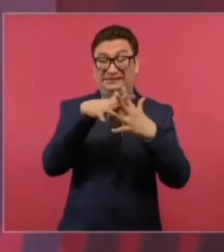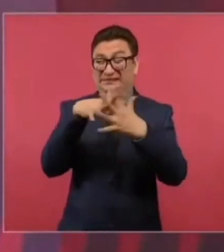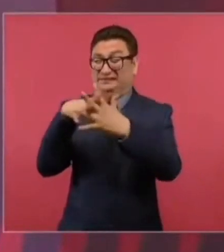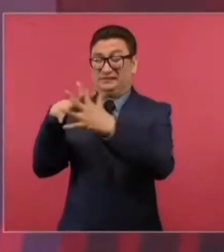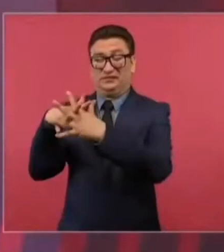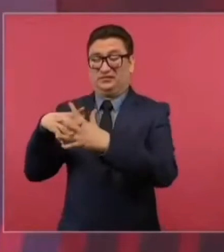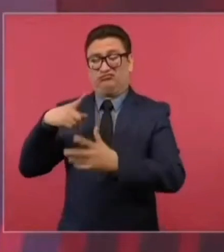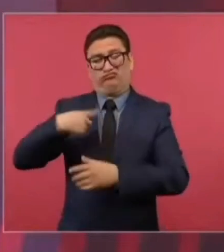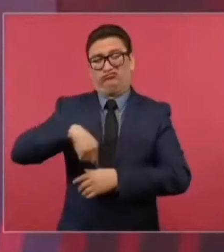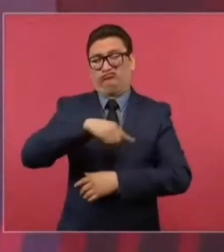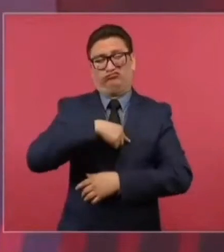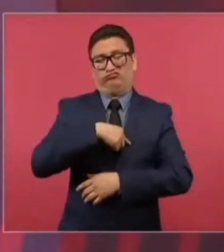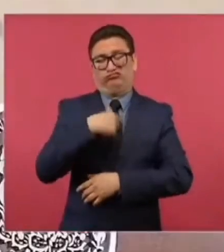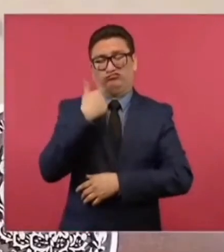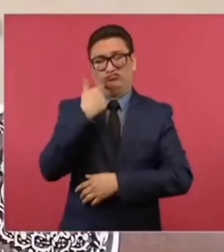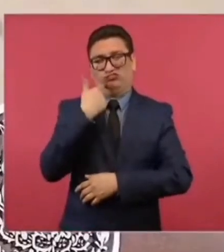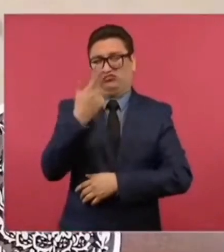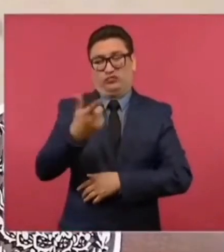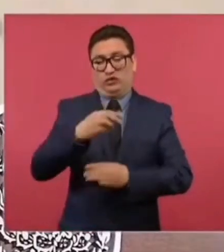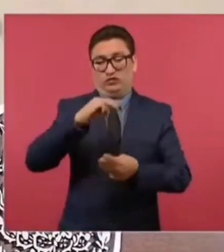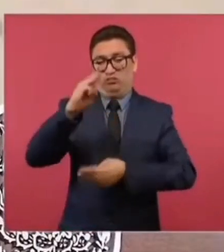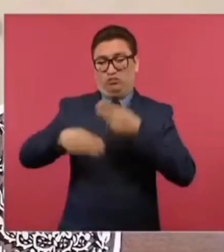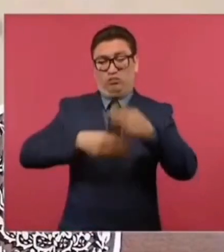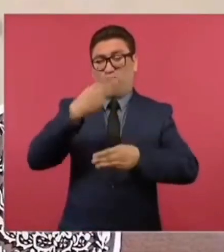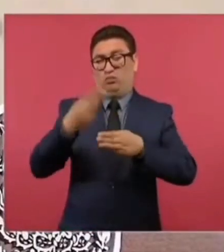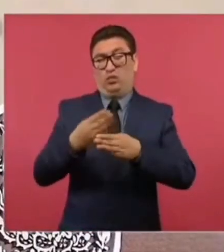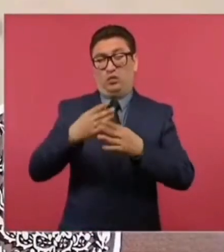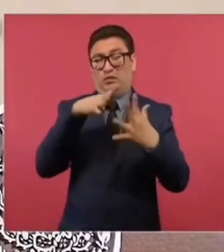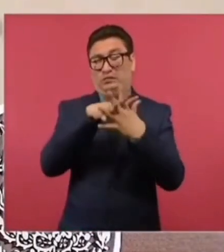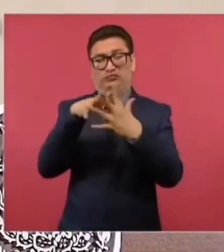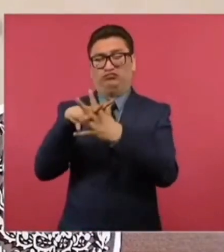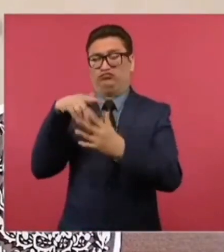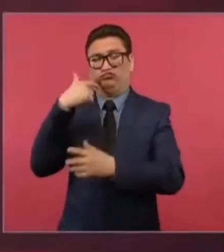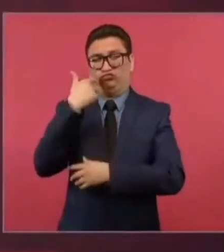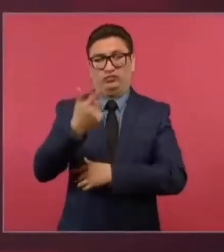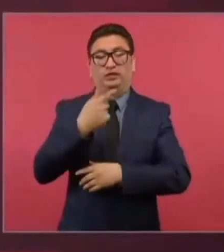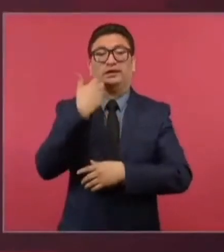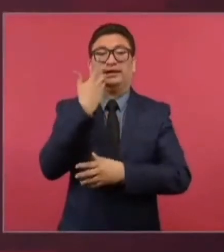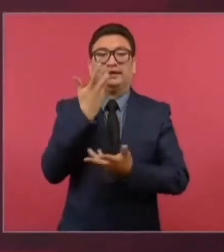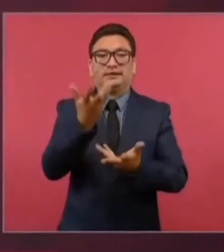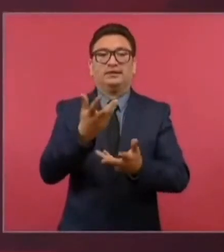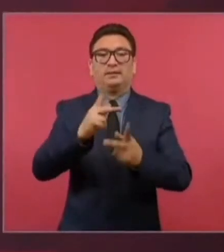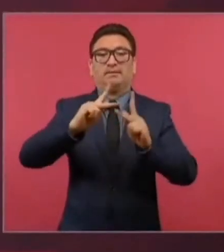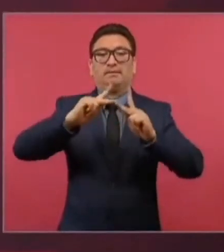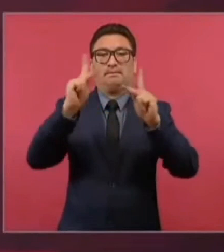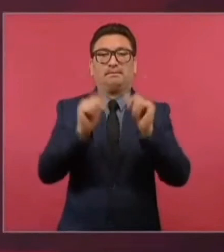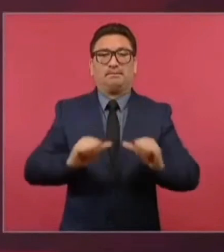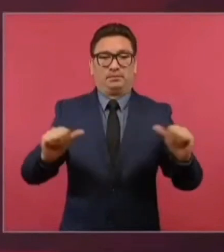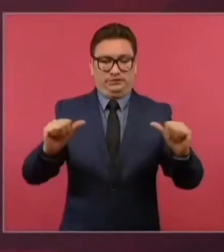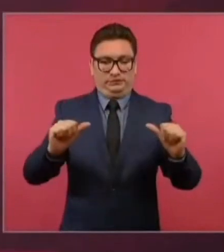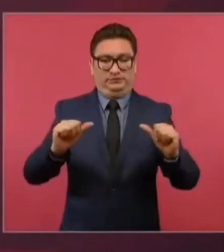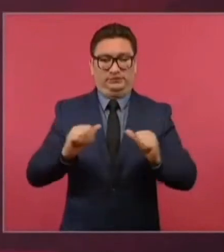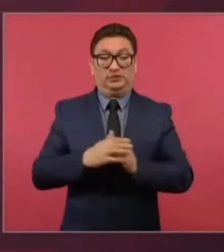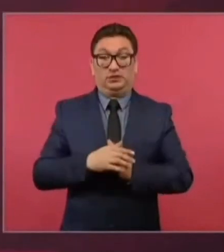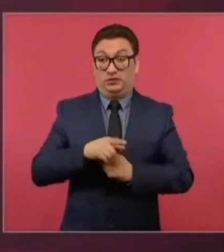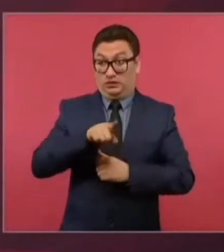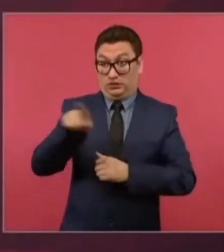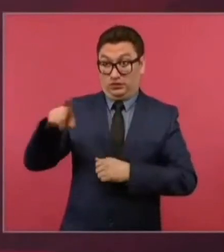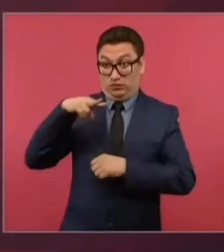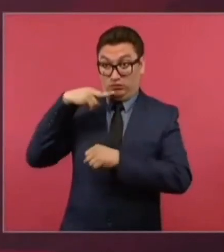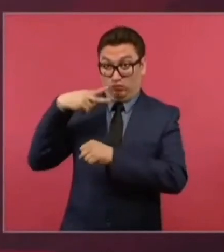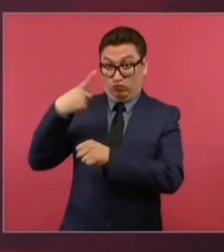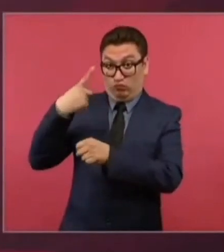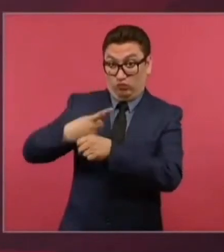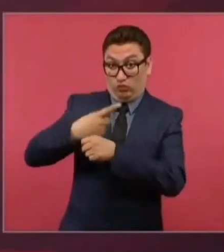bélicos en el mundo. Queremos la paz. Si hay esa voluntad